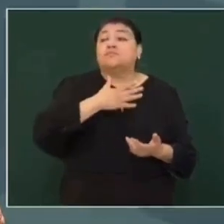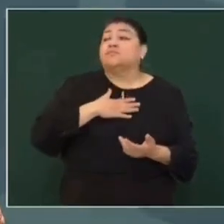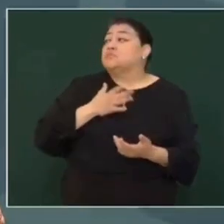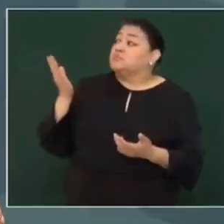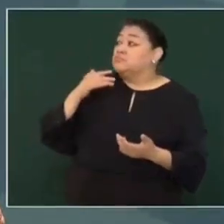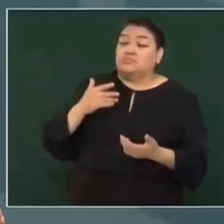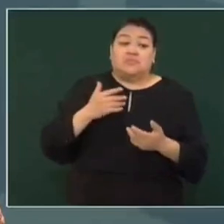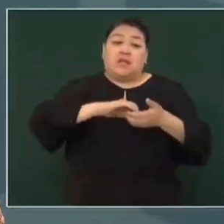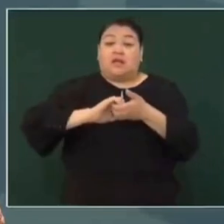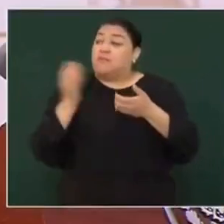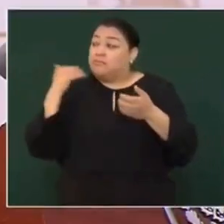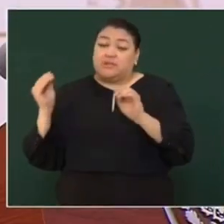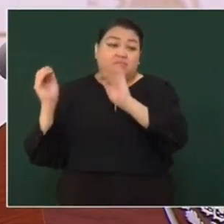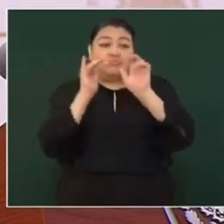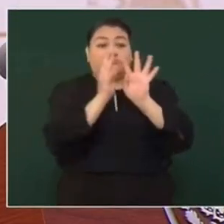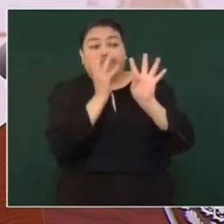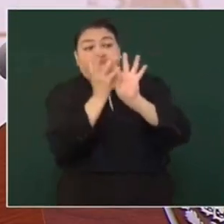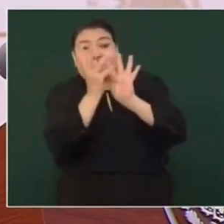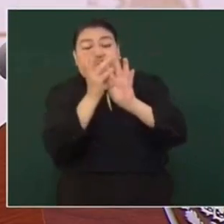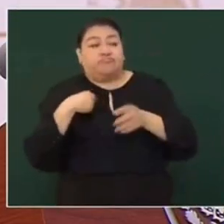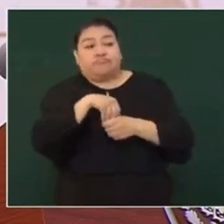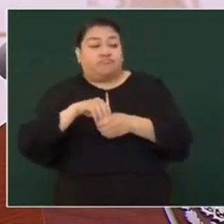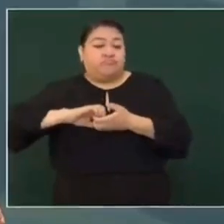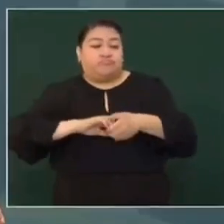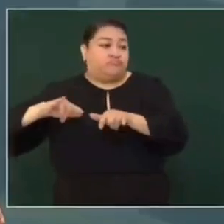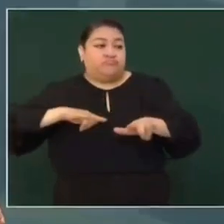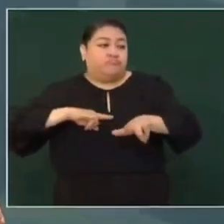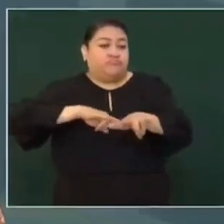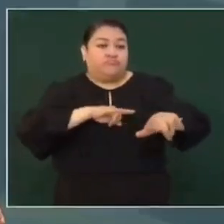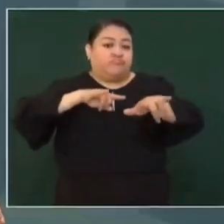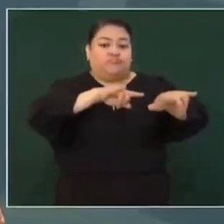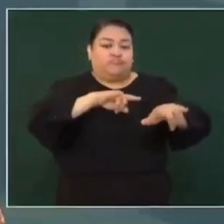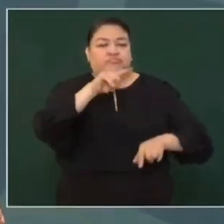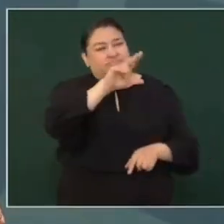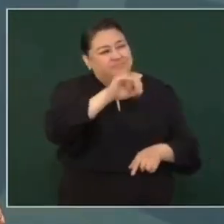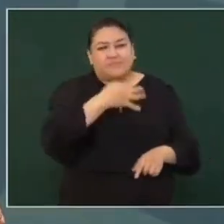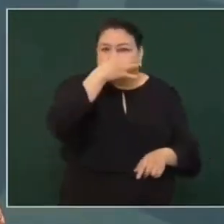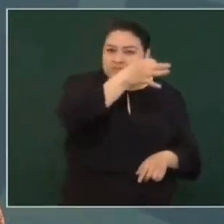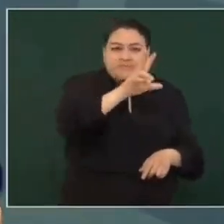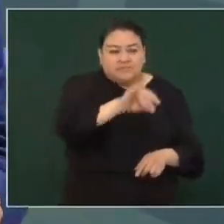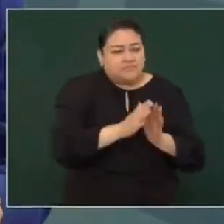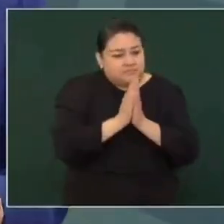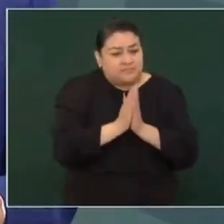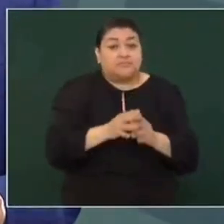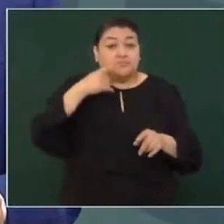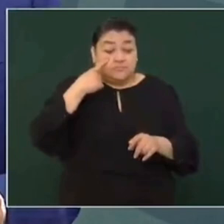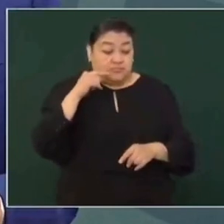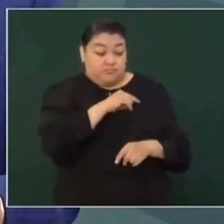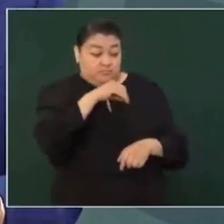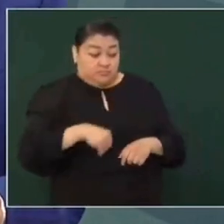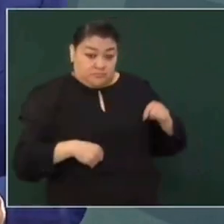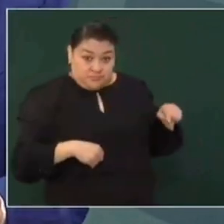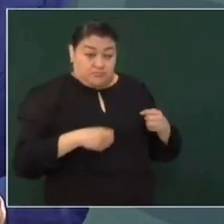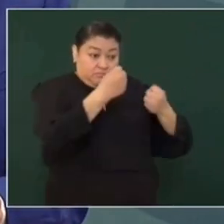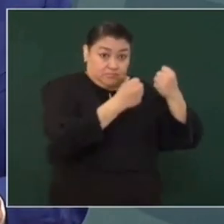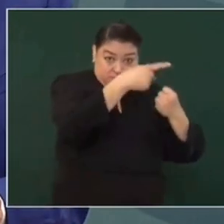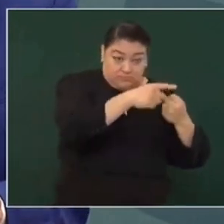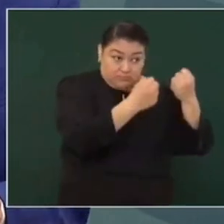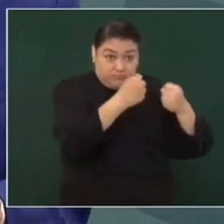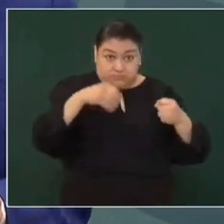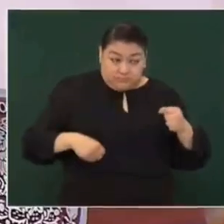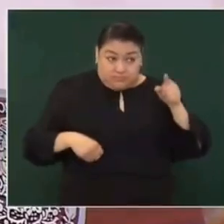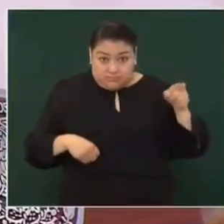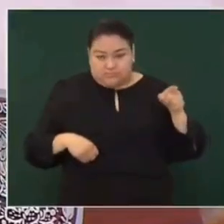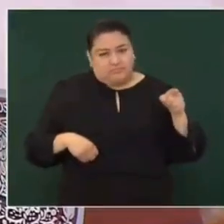rentando trailers, y que no va a ser nada más responsabilidad de los choferes, los